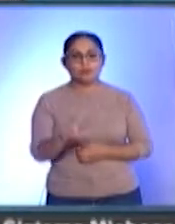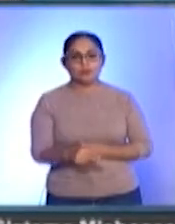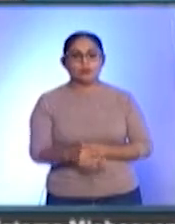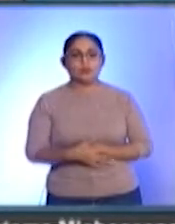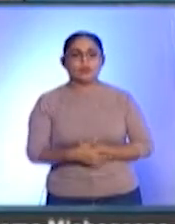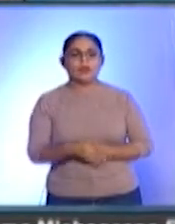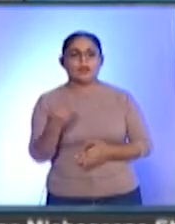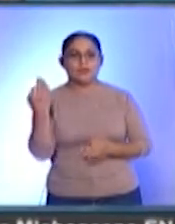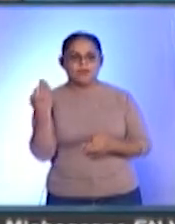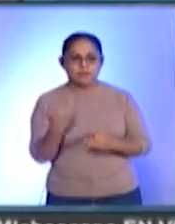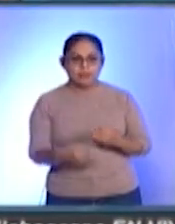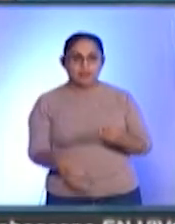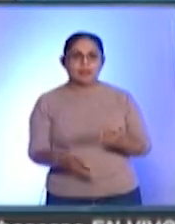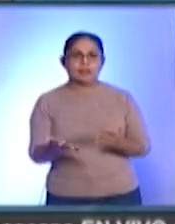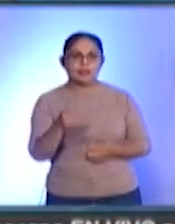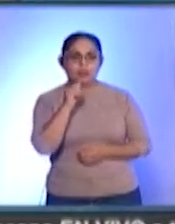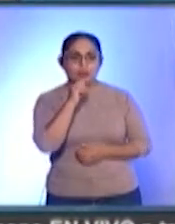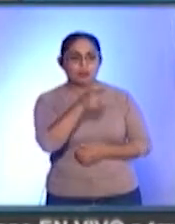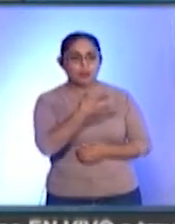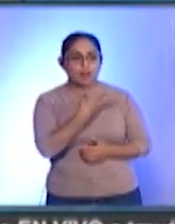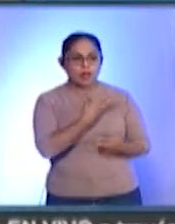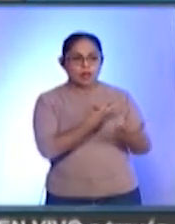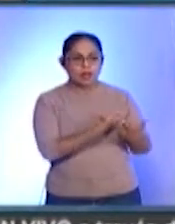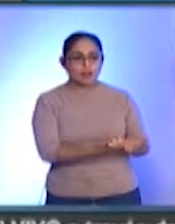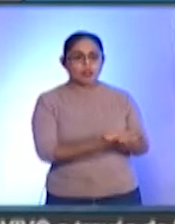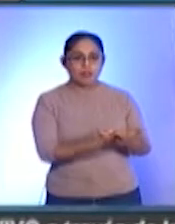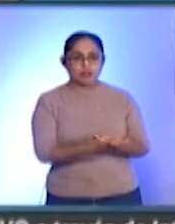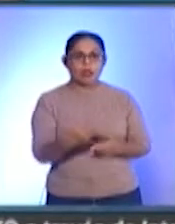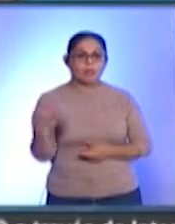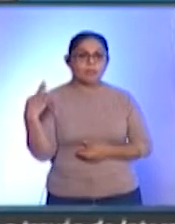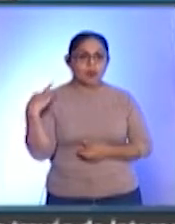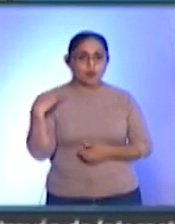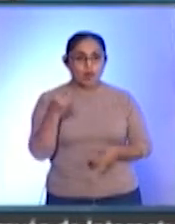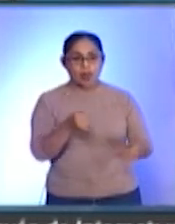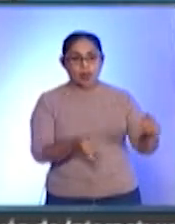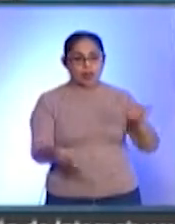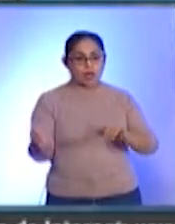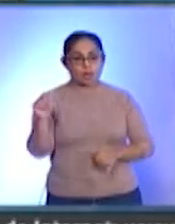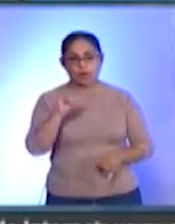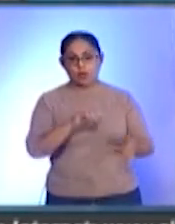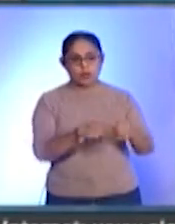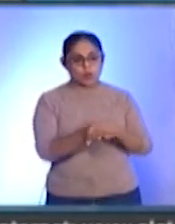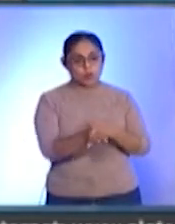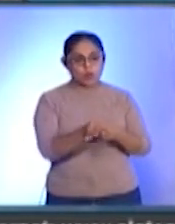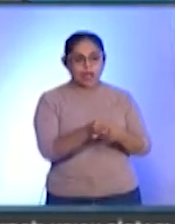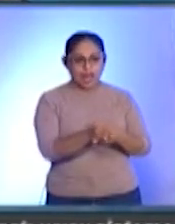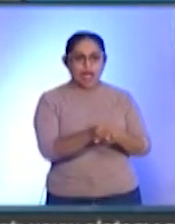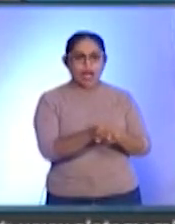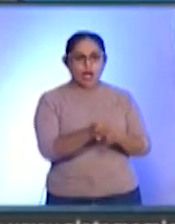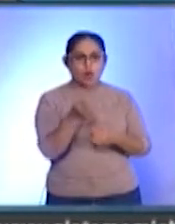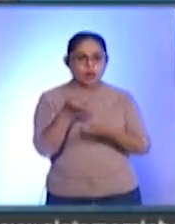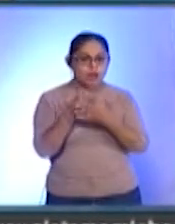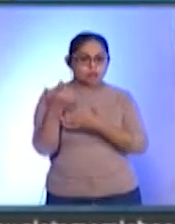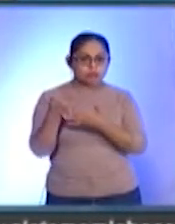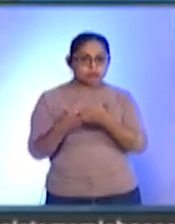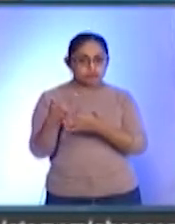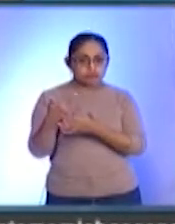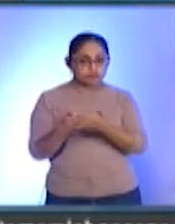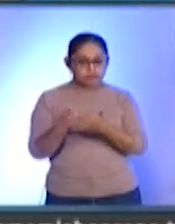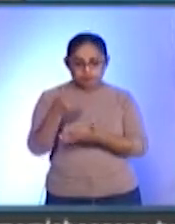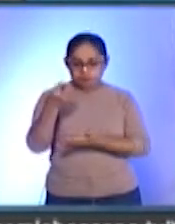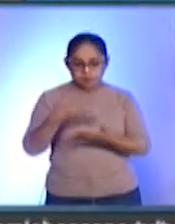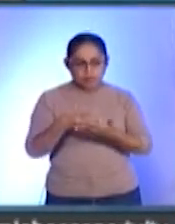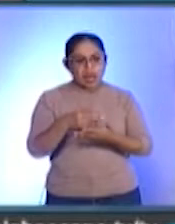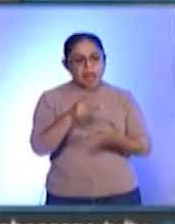economía o remanente que tenemos de vacunas de algún laboratorio de algunos municipios, se van sumando y podemos luego ya con